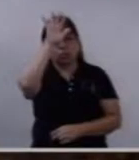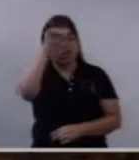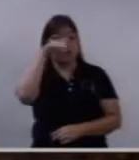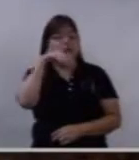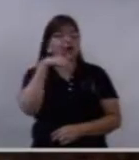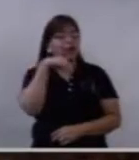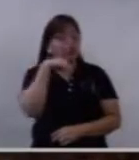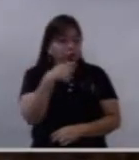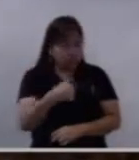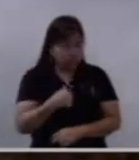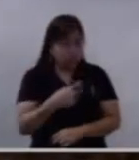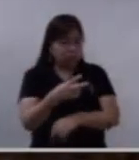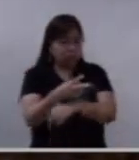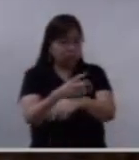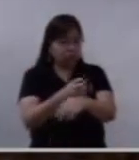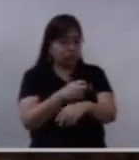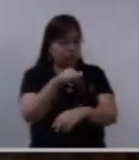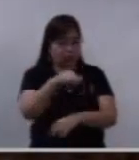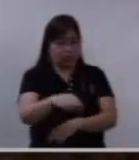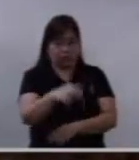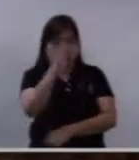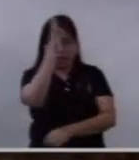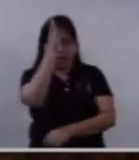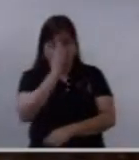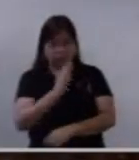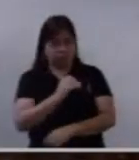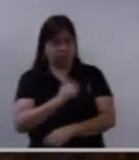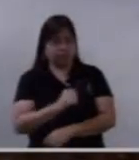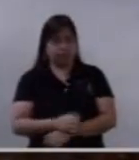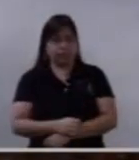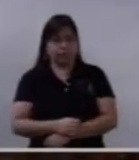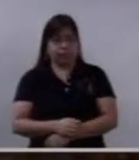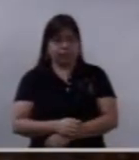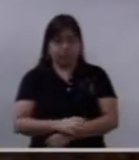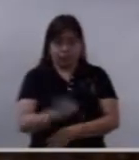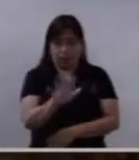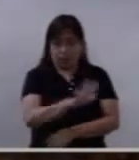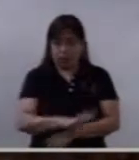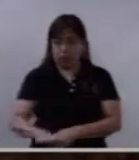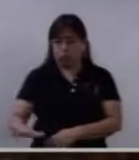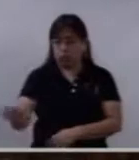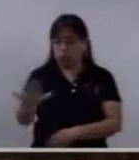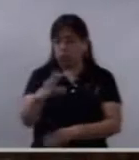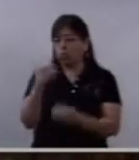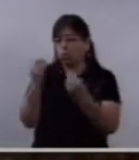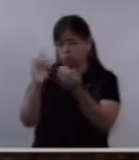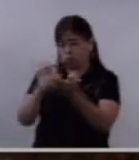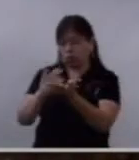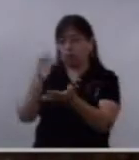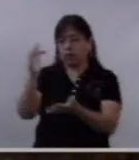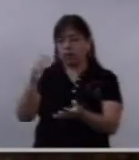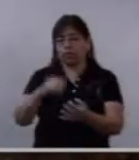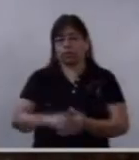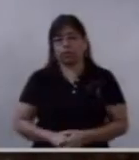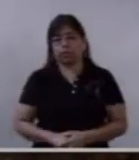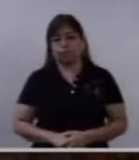celebrar con nosotros. A todos, pues, muchas gracias.